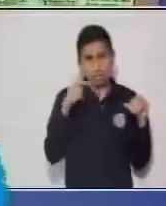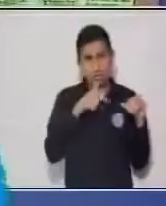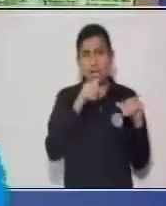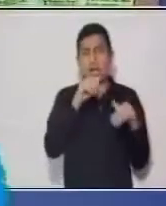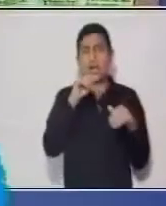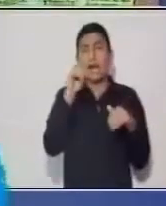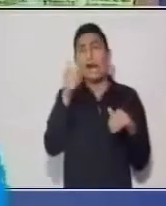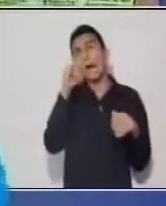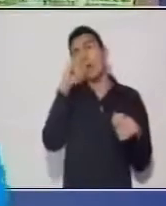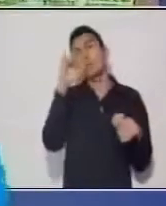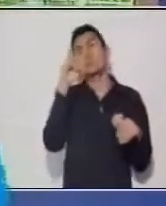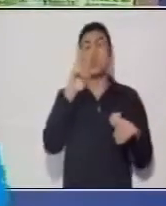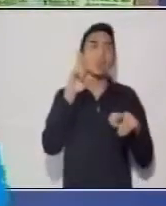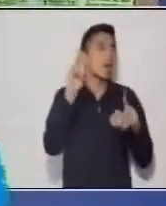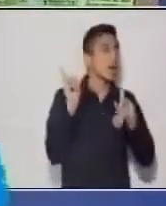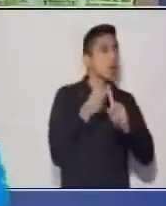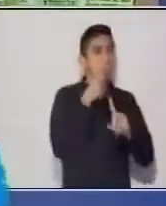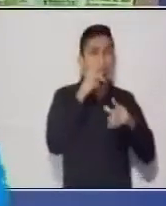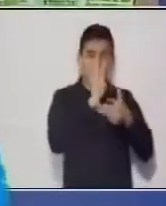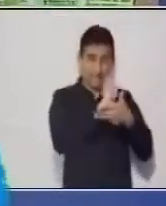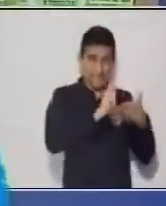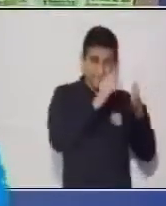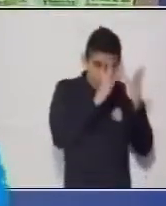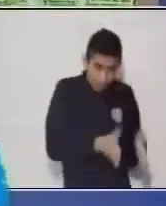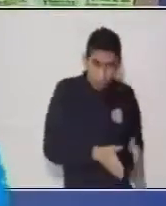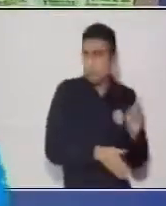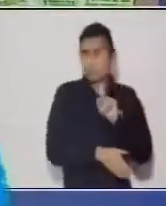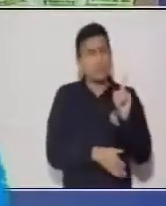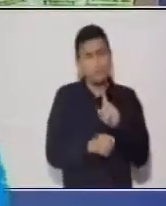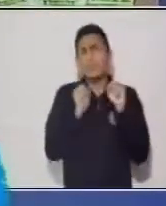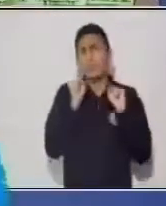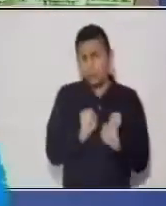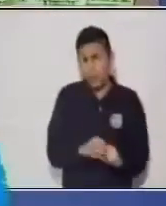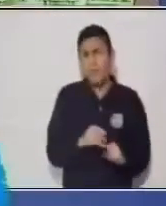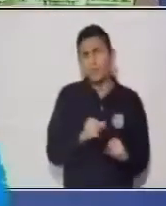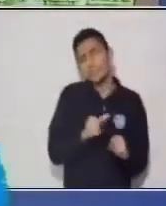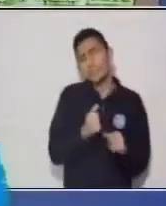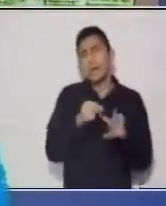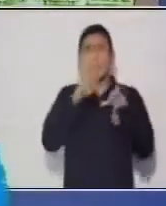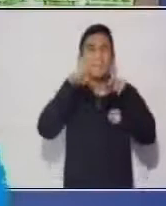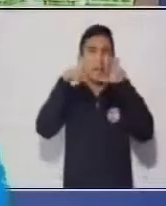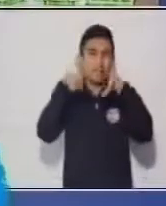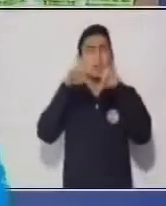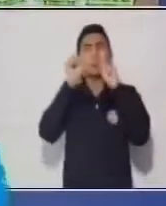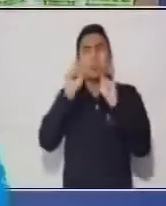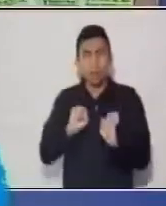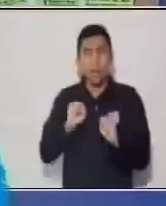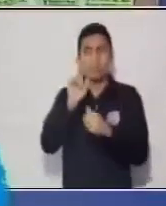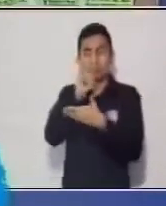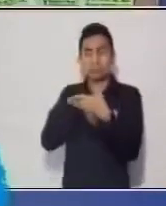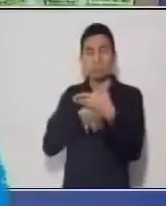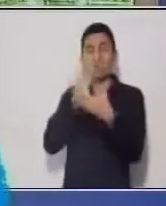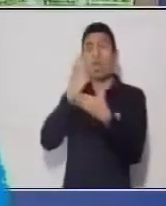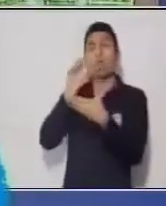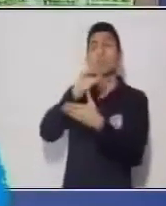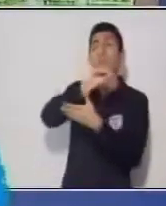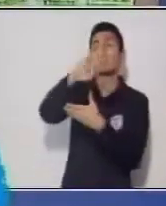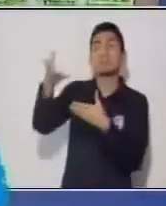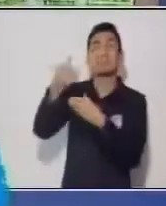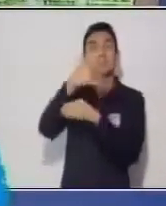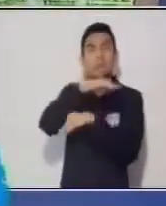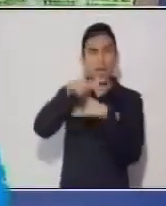autor, sino que es otro personaje totalmente imaginado por el autor. ¿Quién es quien nos relata